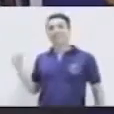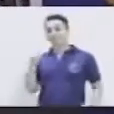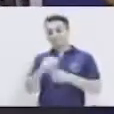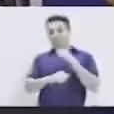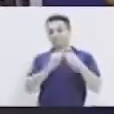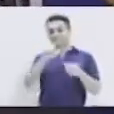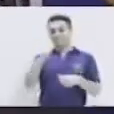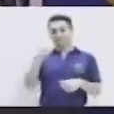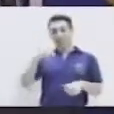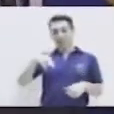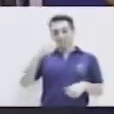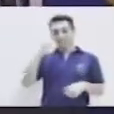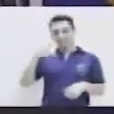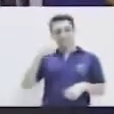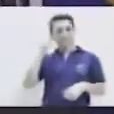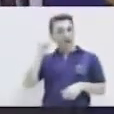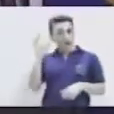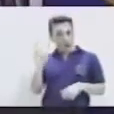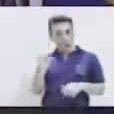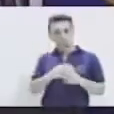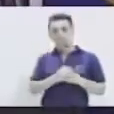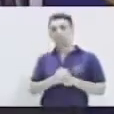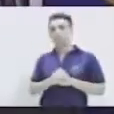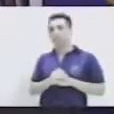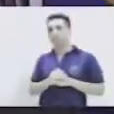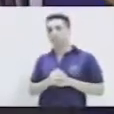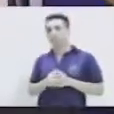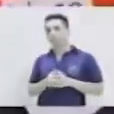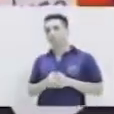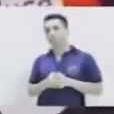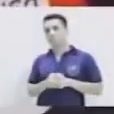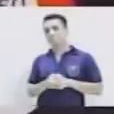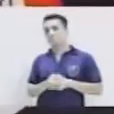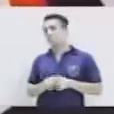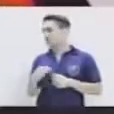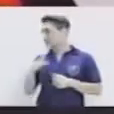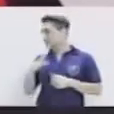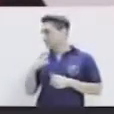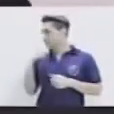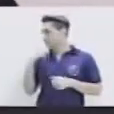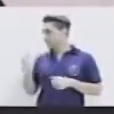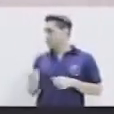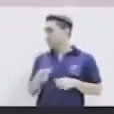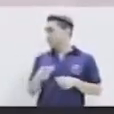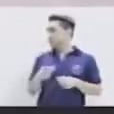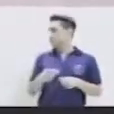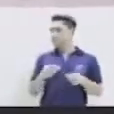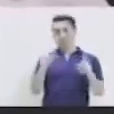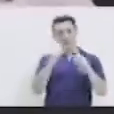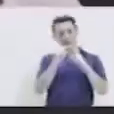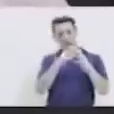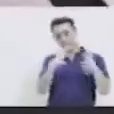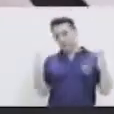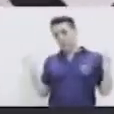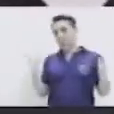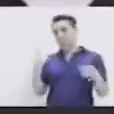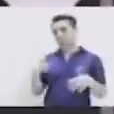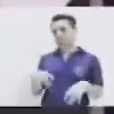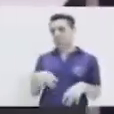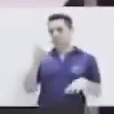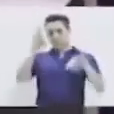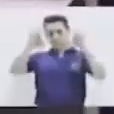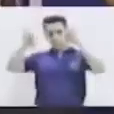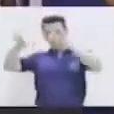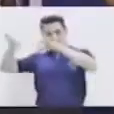de lunes a domingo. ¡Muy bien! ¿Te das cuenta? ¿Hay otras? Como algo que tú extrañas mucho